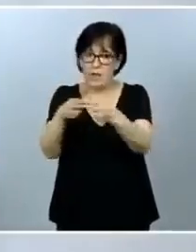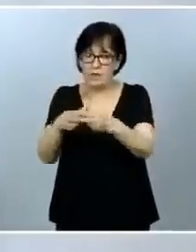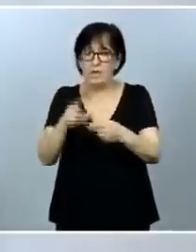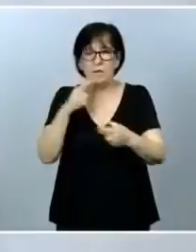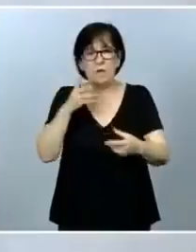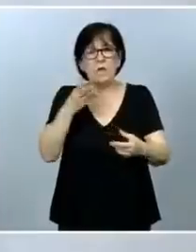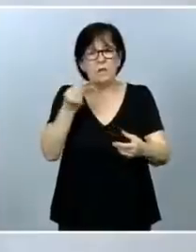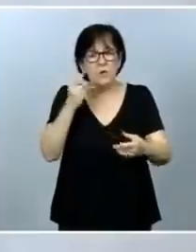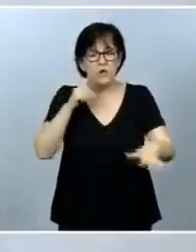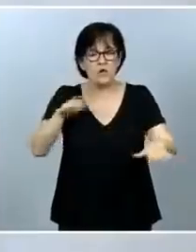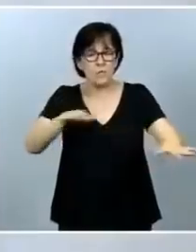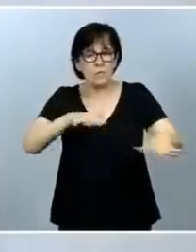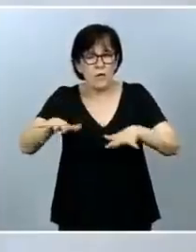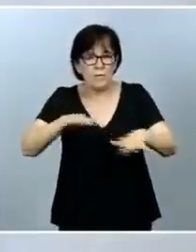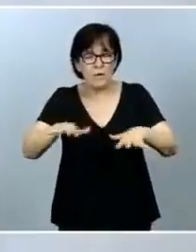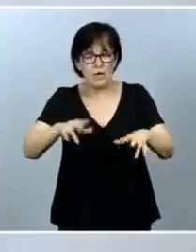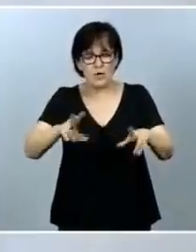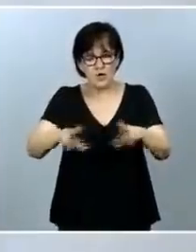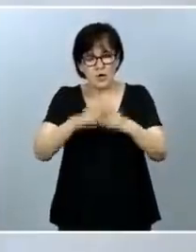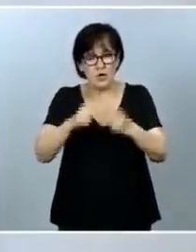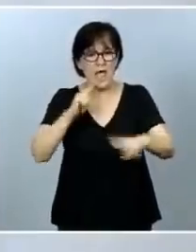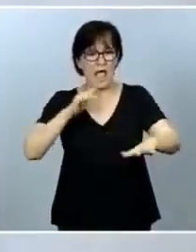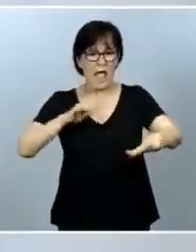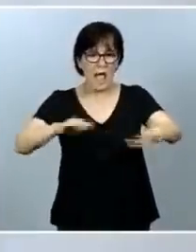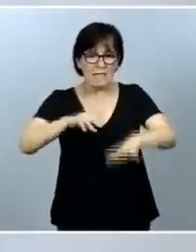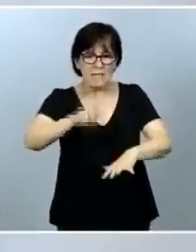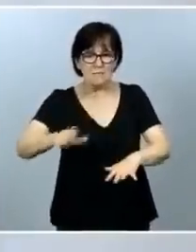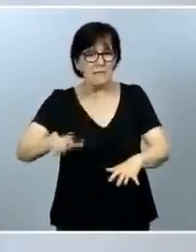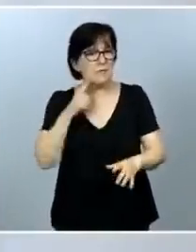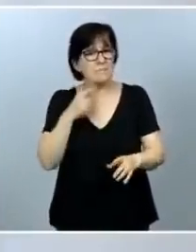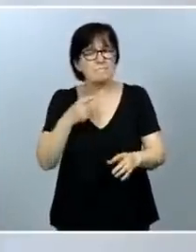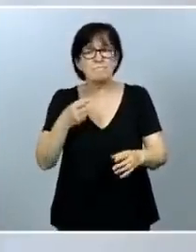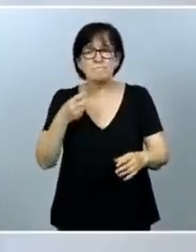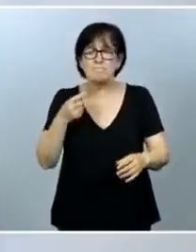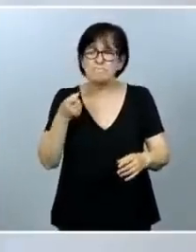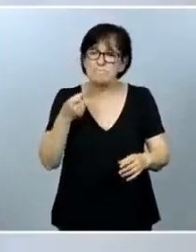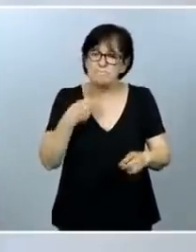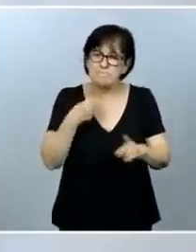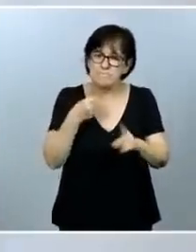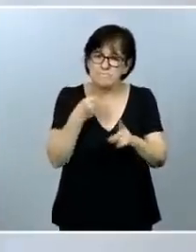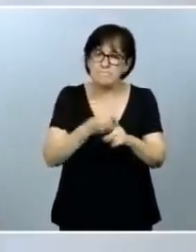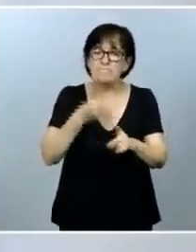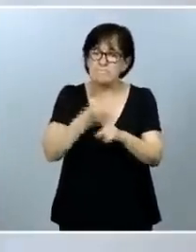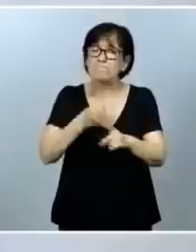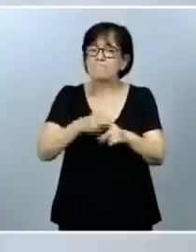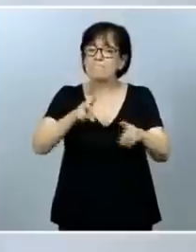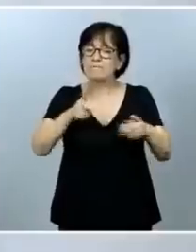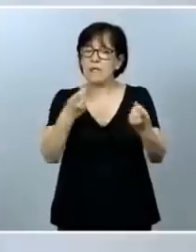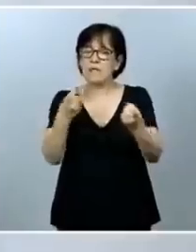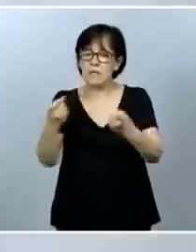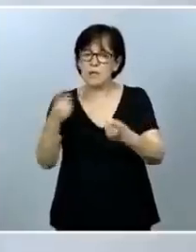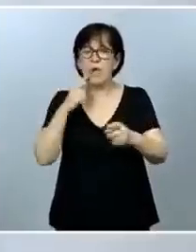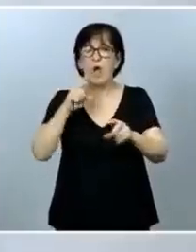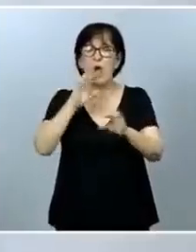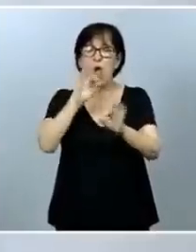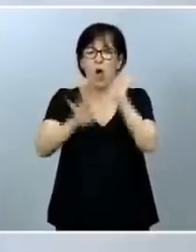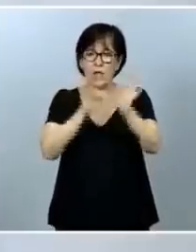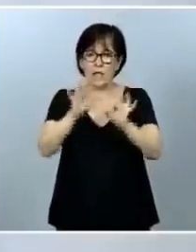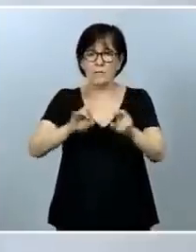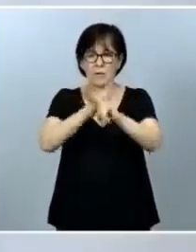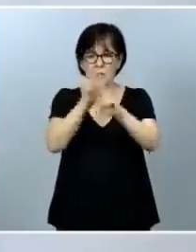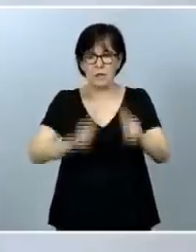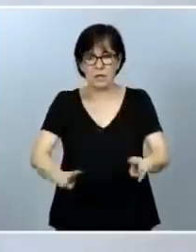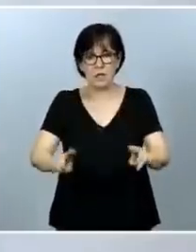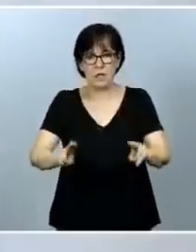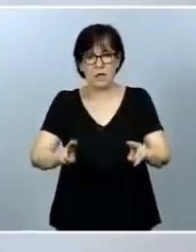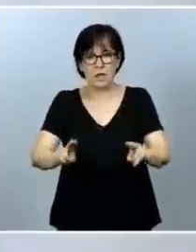movimientos sociales, muchos activistas, los que han insistido en la necesidad, junto a muchos organismos internacionales, de que las democracias